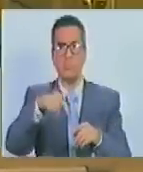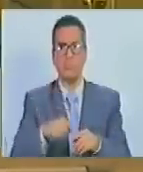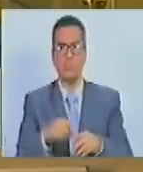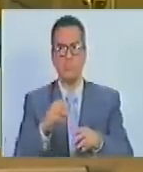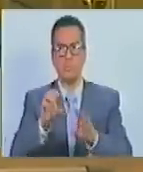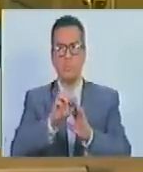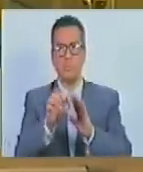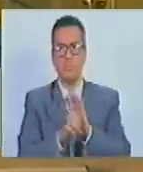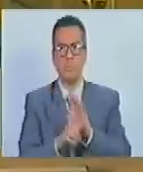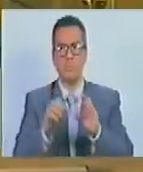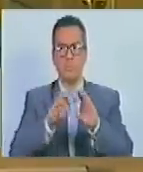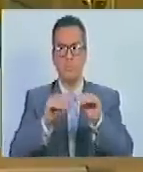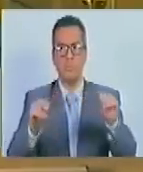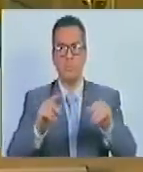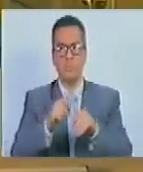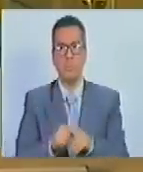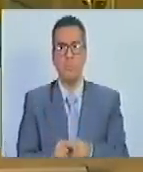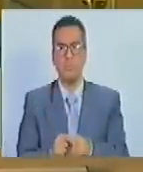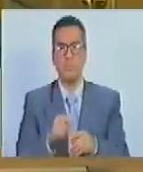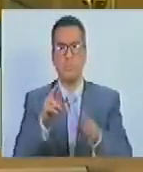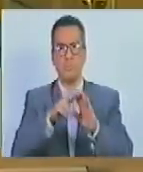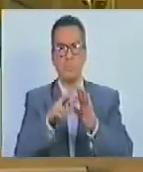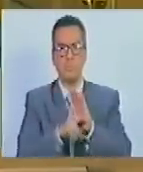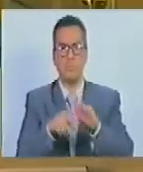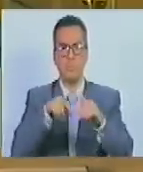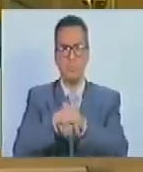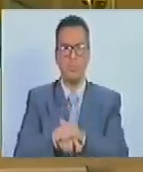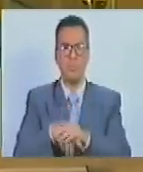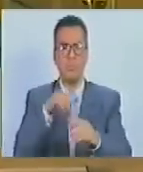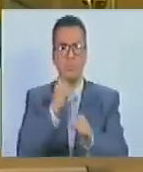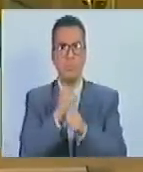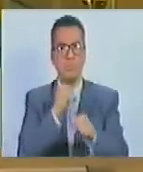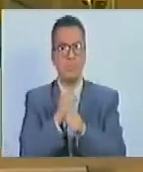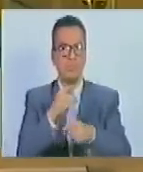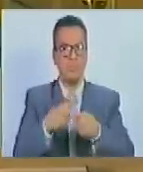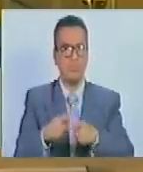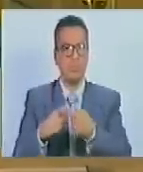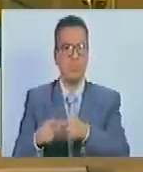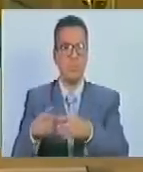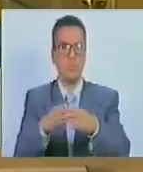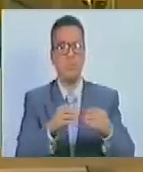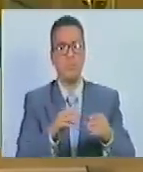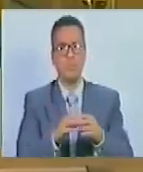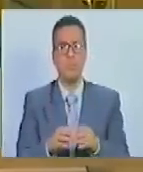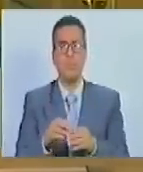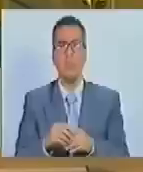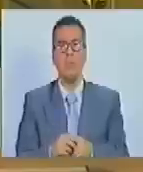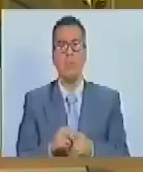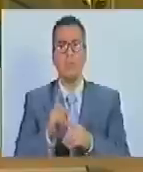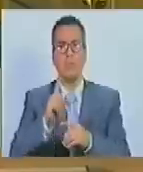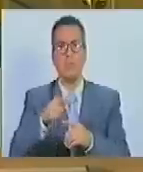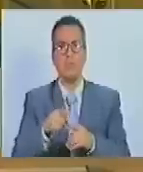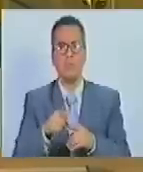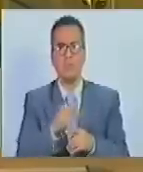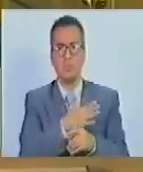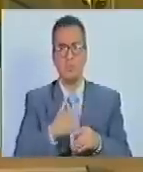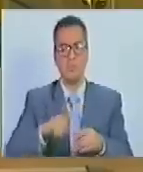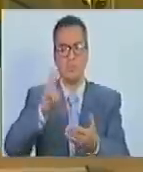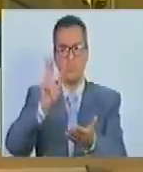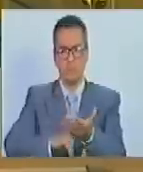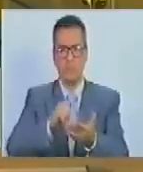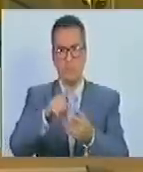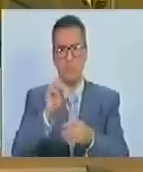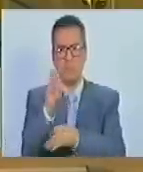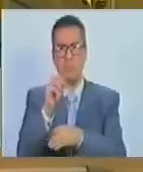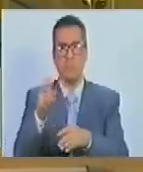los estatutos del Consejo Comunal, el reglamento interno de funcionamiento de las instancias del Consejo Comunal y las que le sean aprobadas